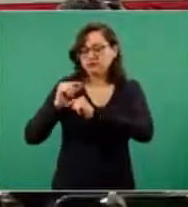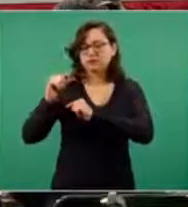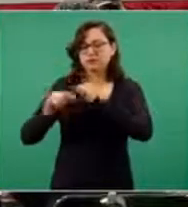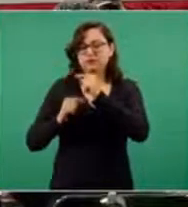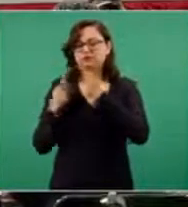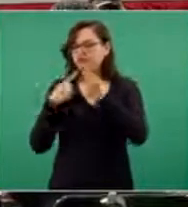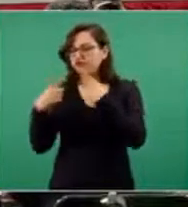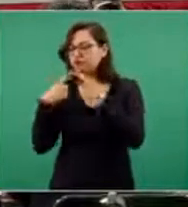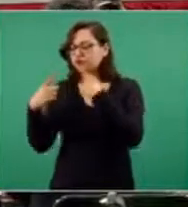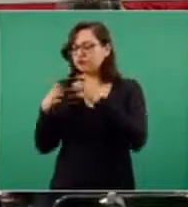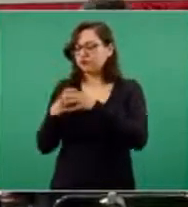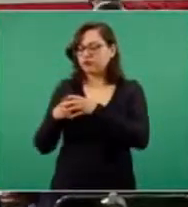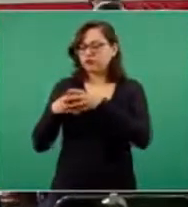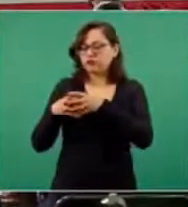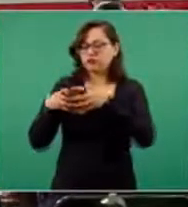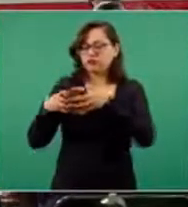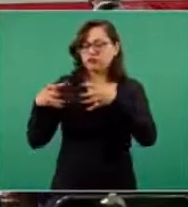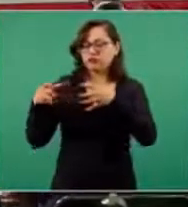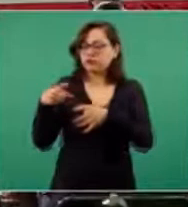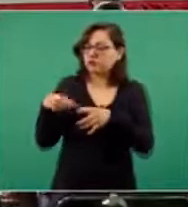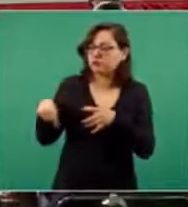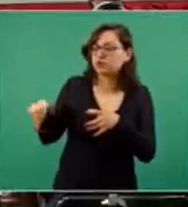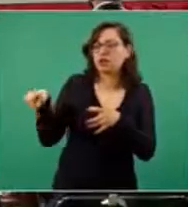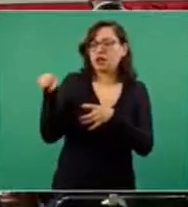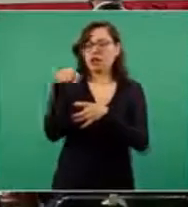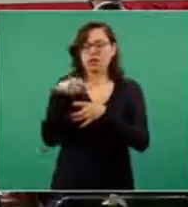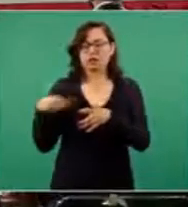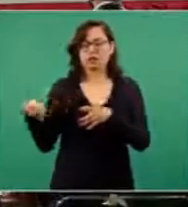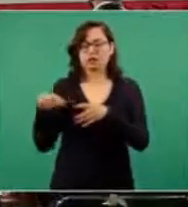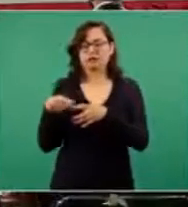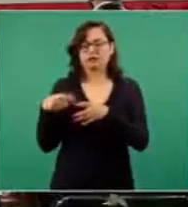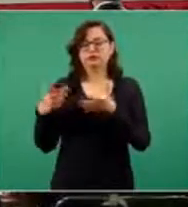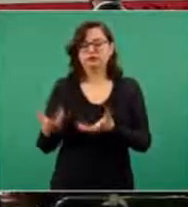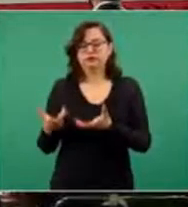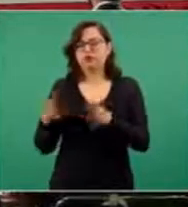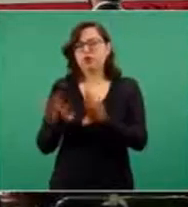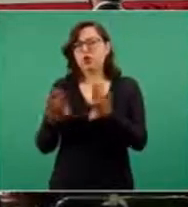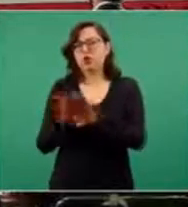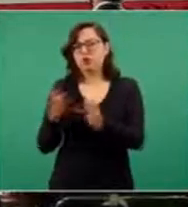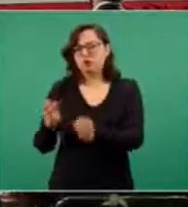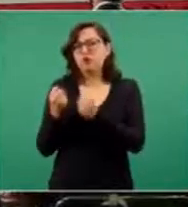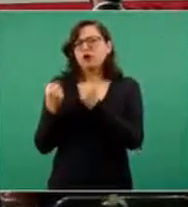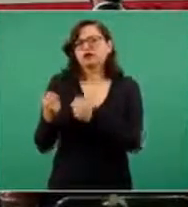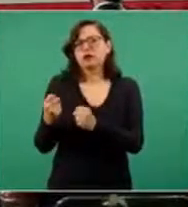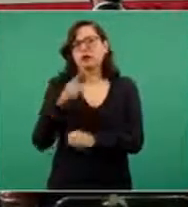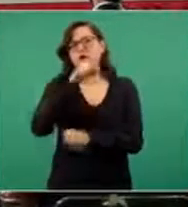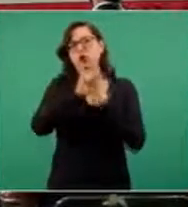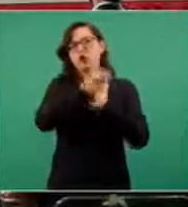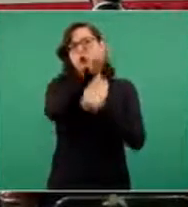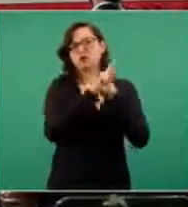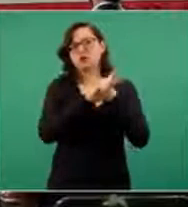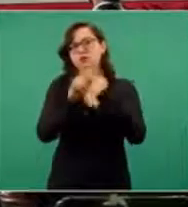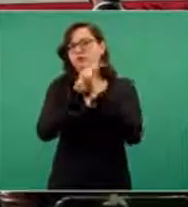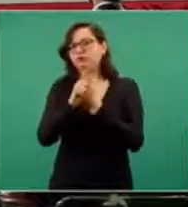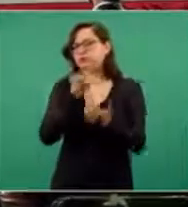con el apoyo de gobiernos extranjeros, de